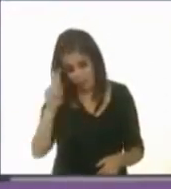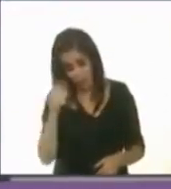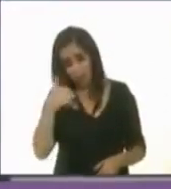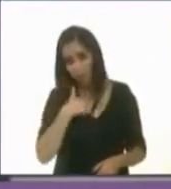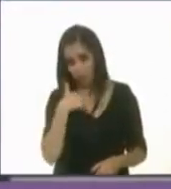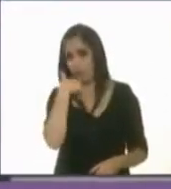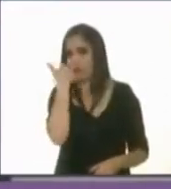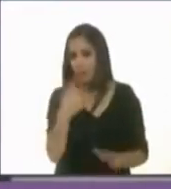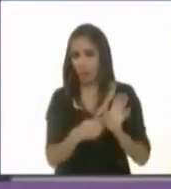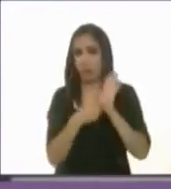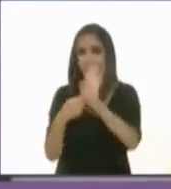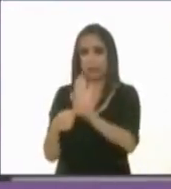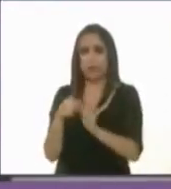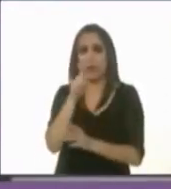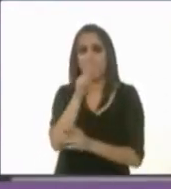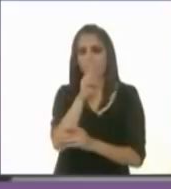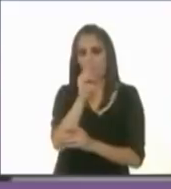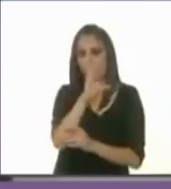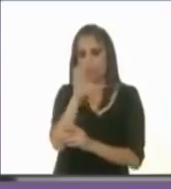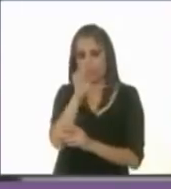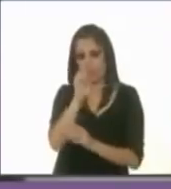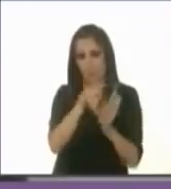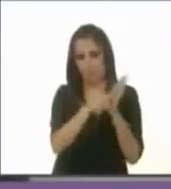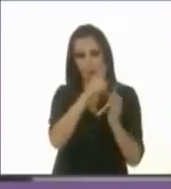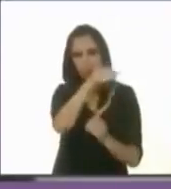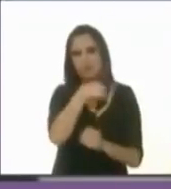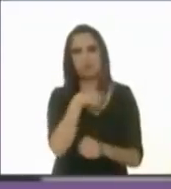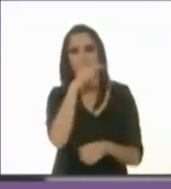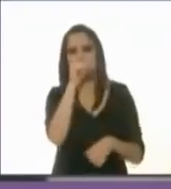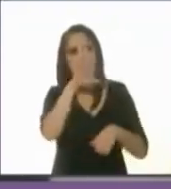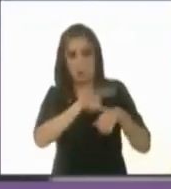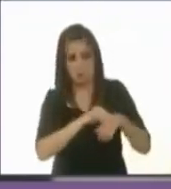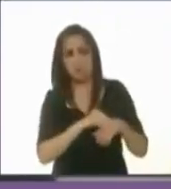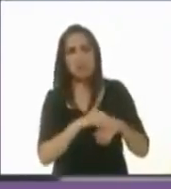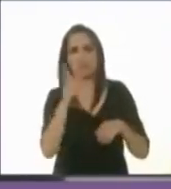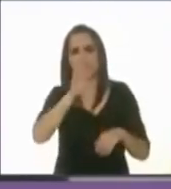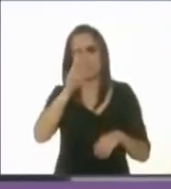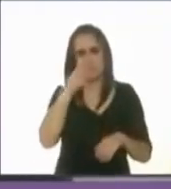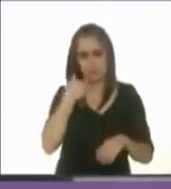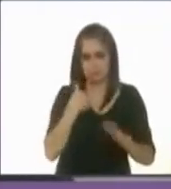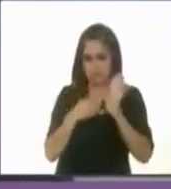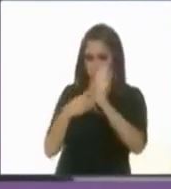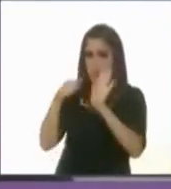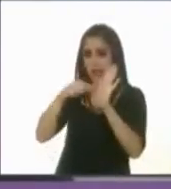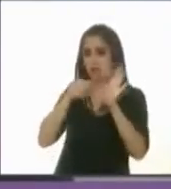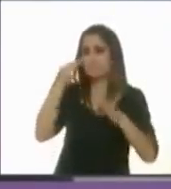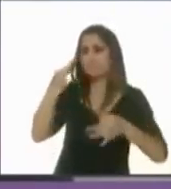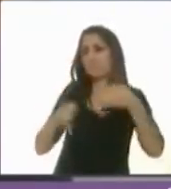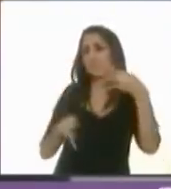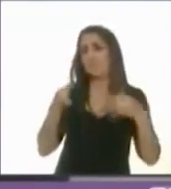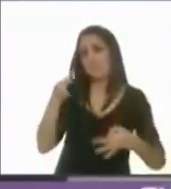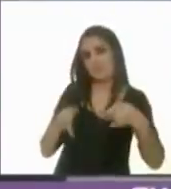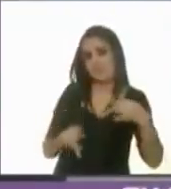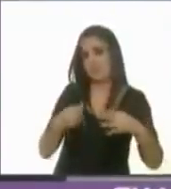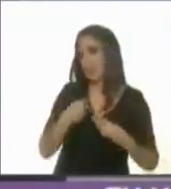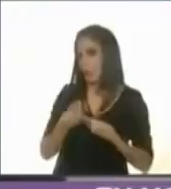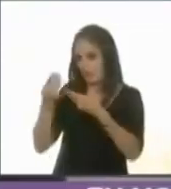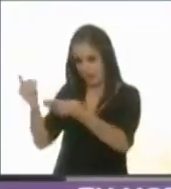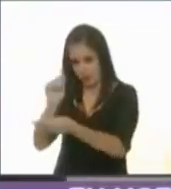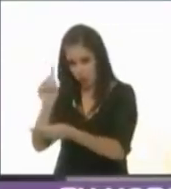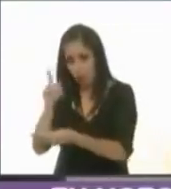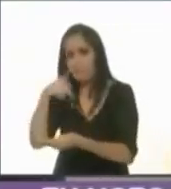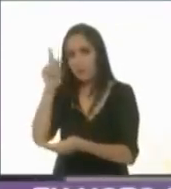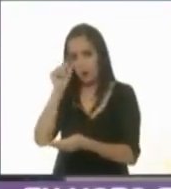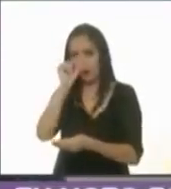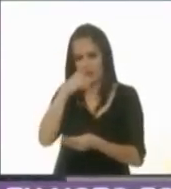Proceso no me dio oportunidad de mostrarle. Esta es una sentencia que está aquí, no te la puedo entregar, pero te la voy a